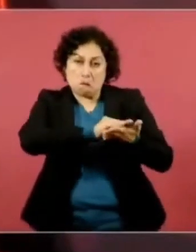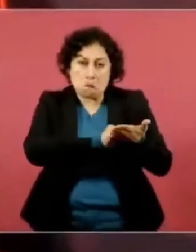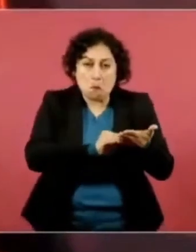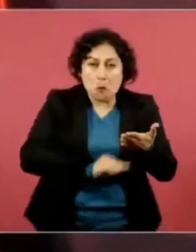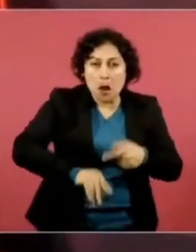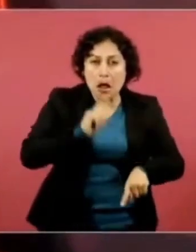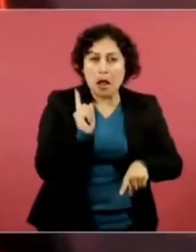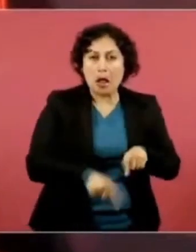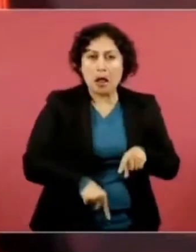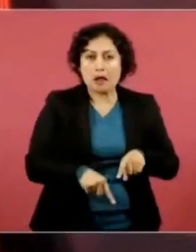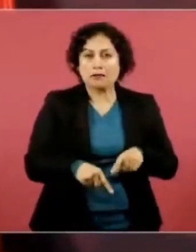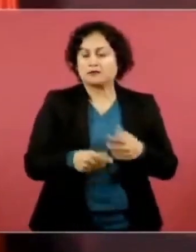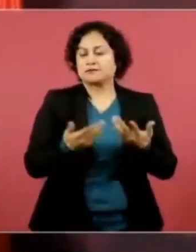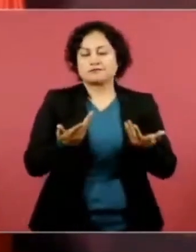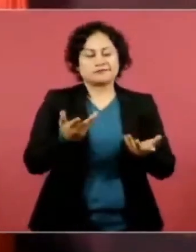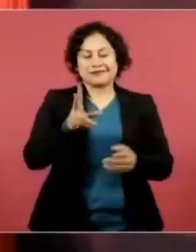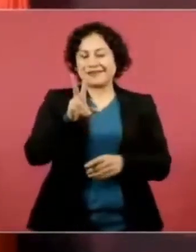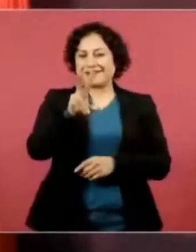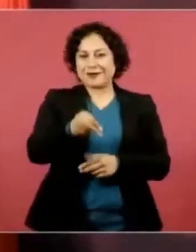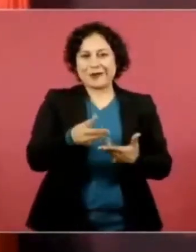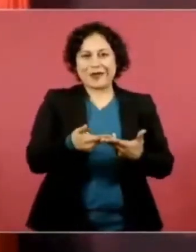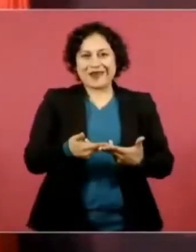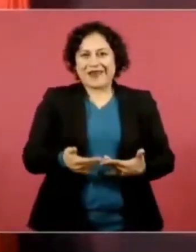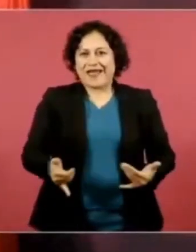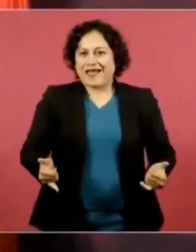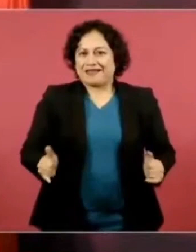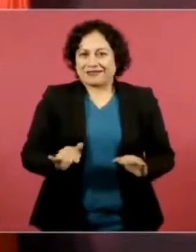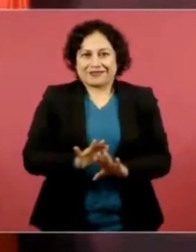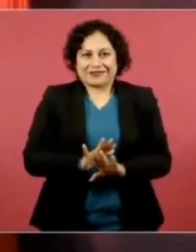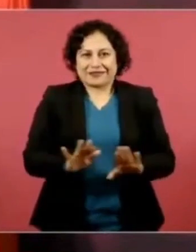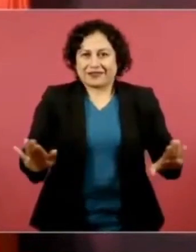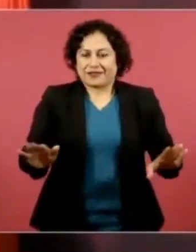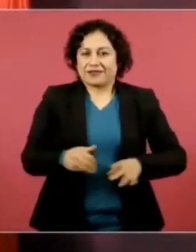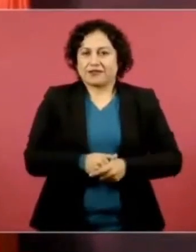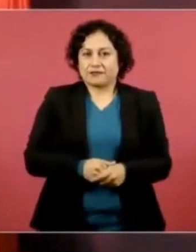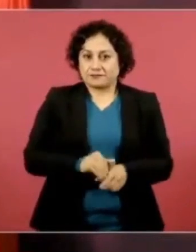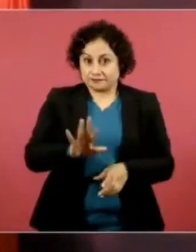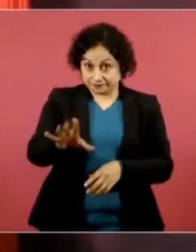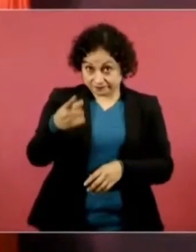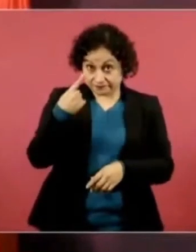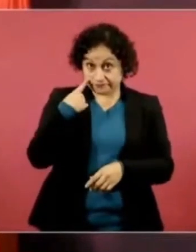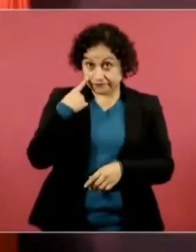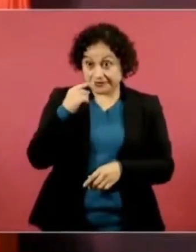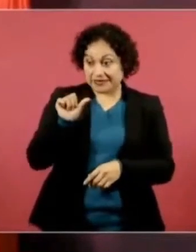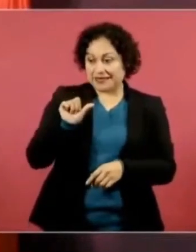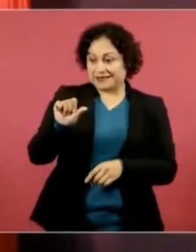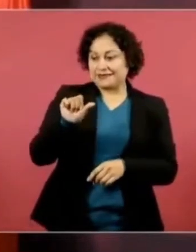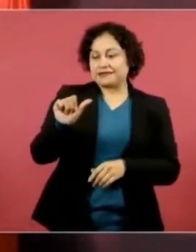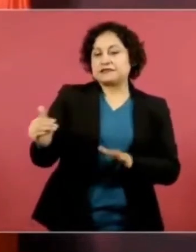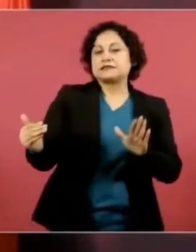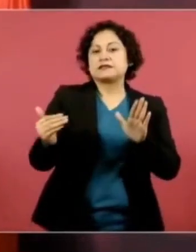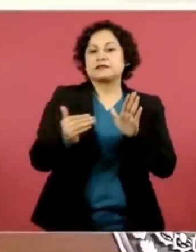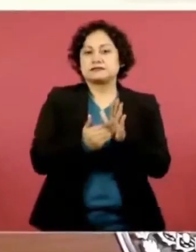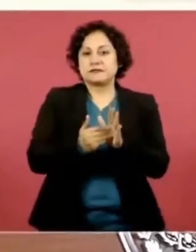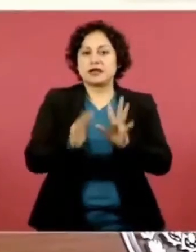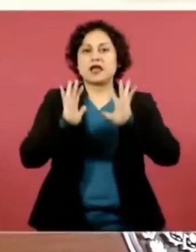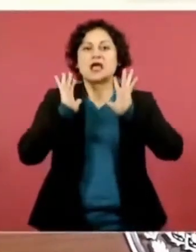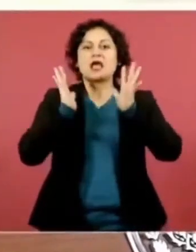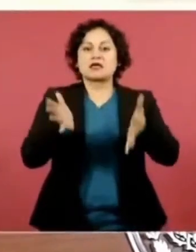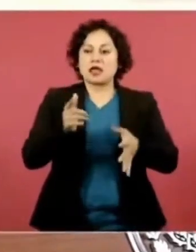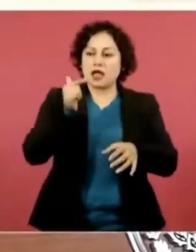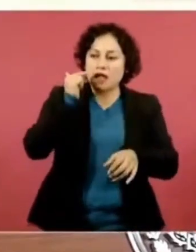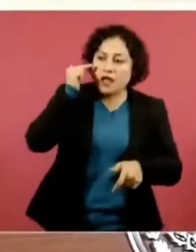Incluso los 16 mil que ya están identificados, no se van a borrar.